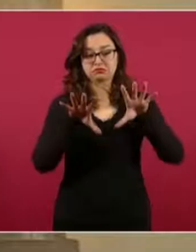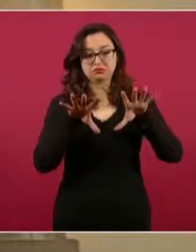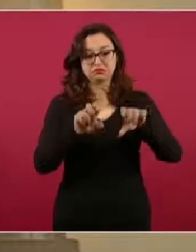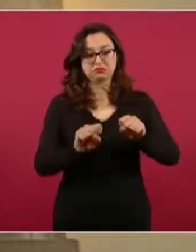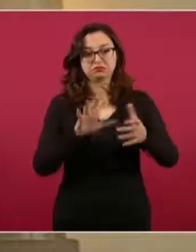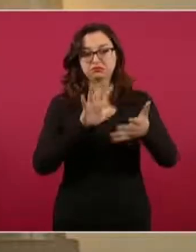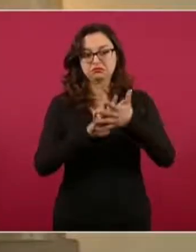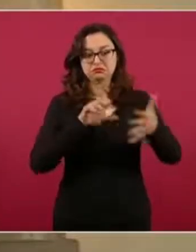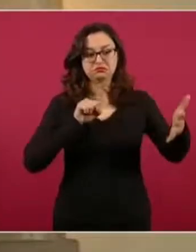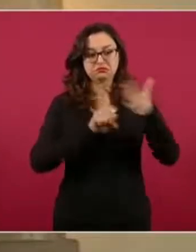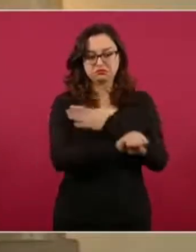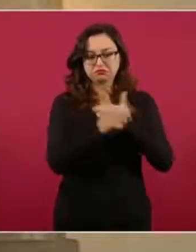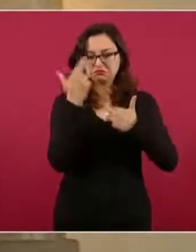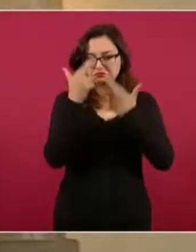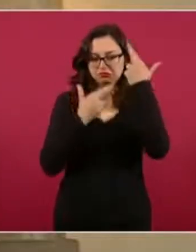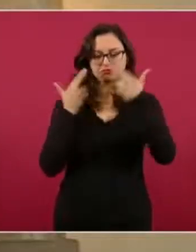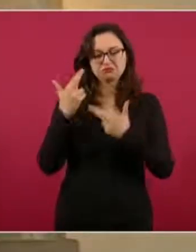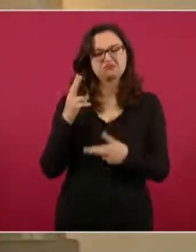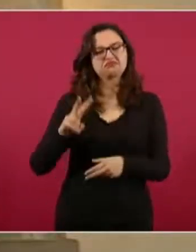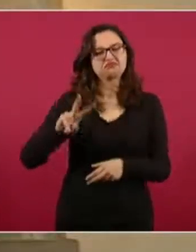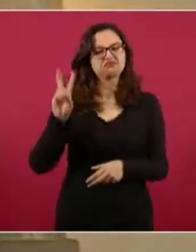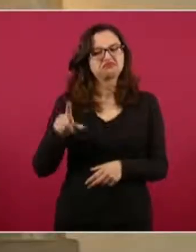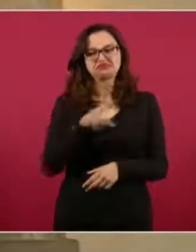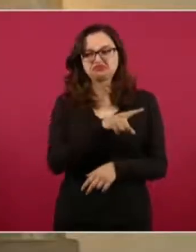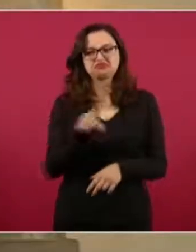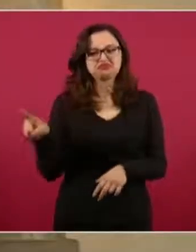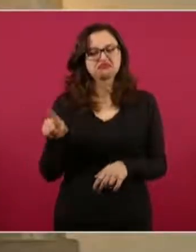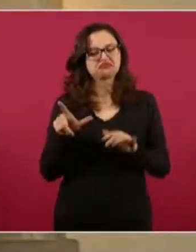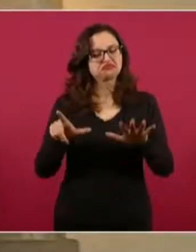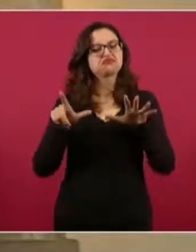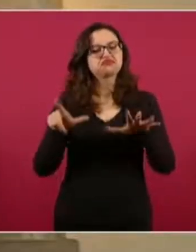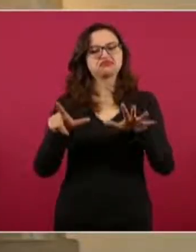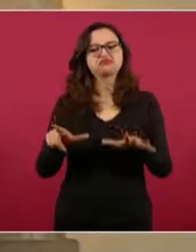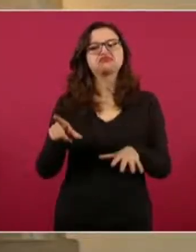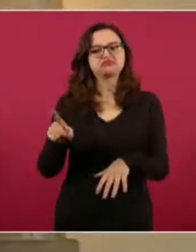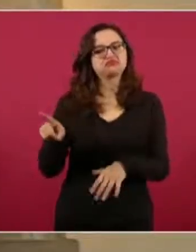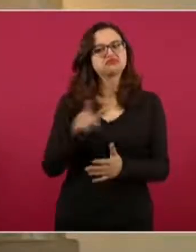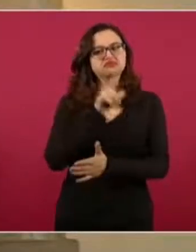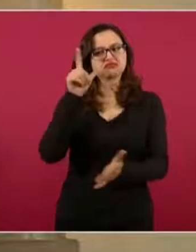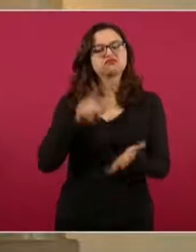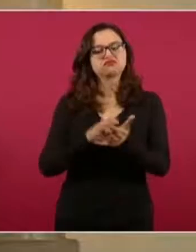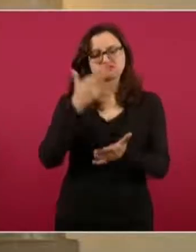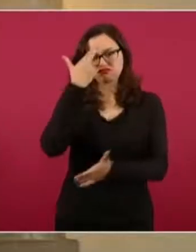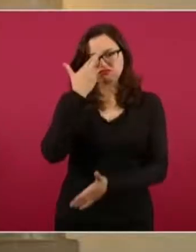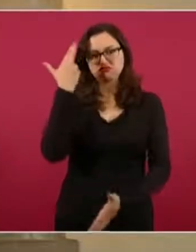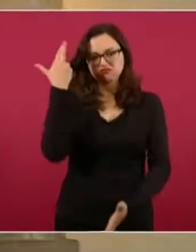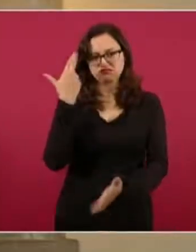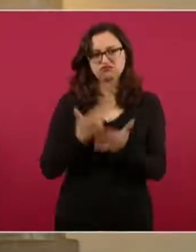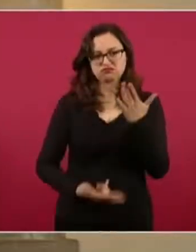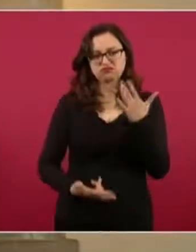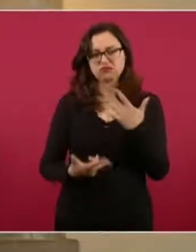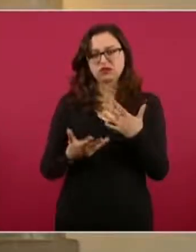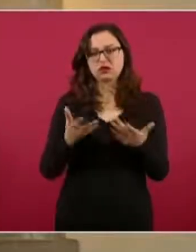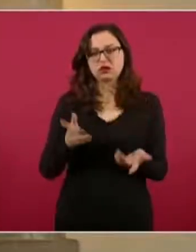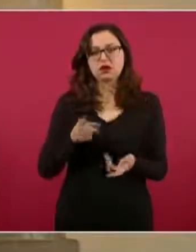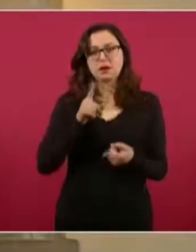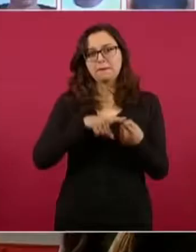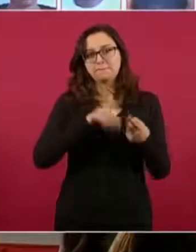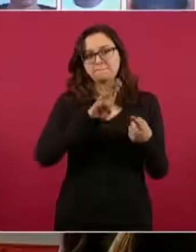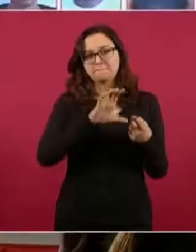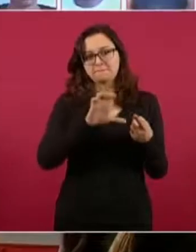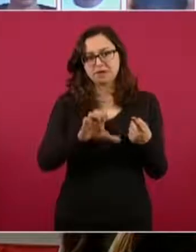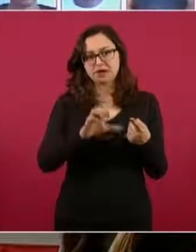y en total son 17 detenidos por los hechos de Baja California